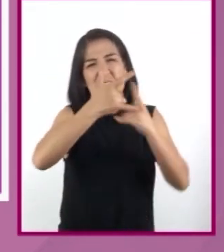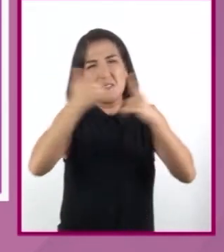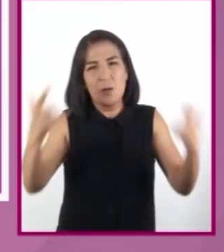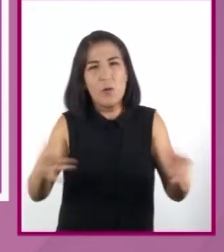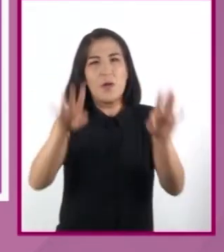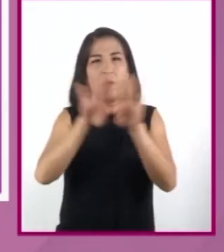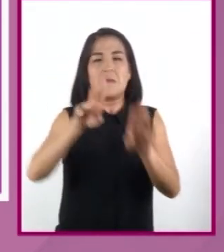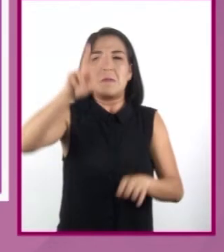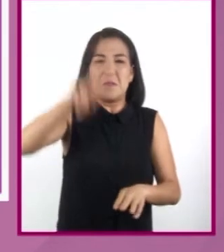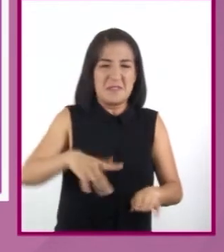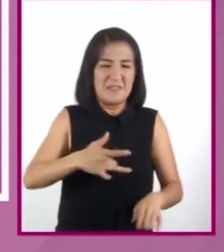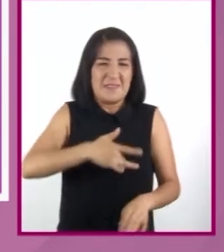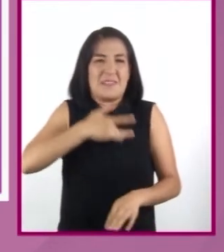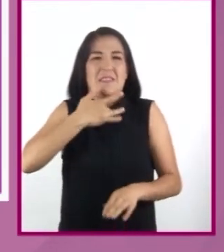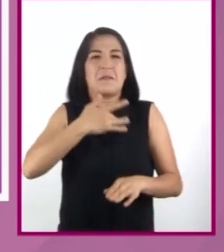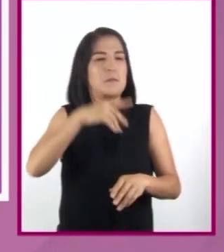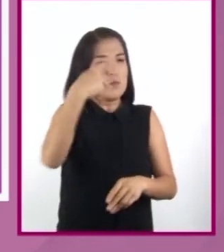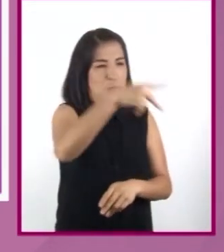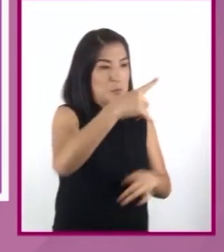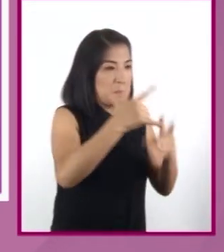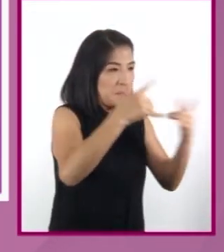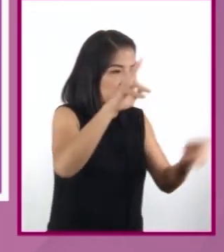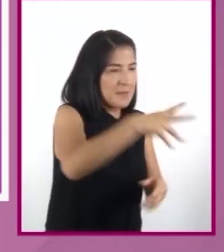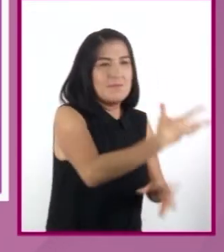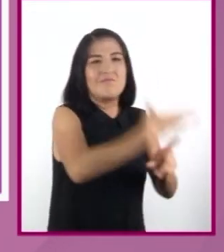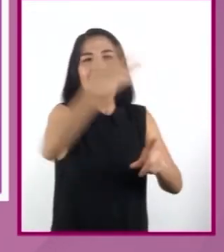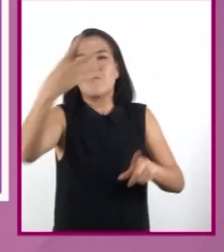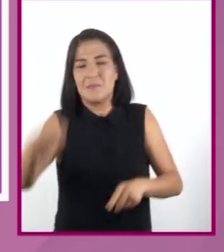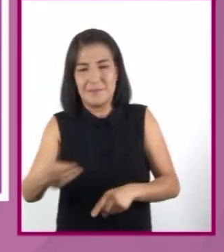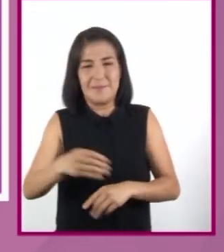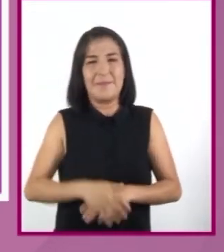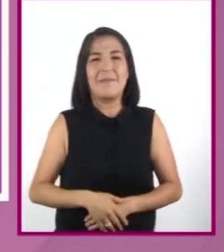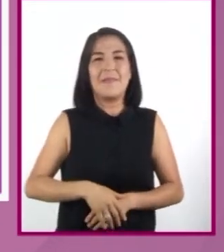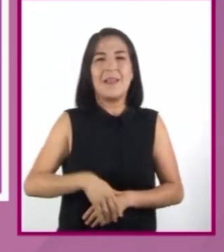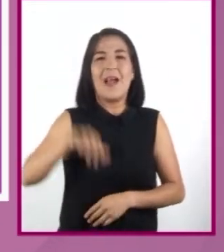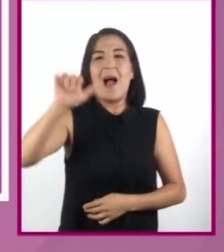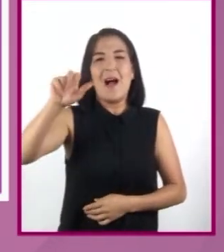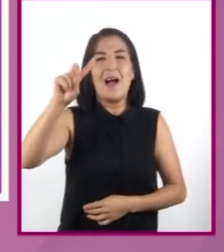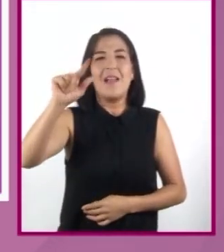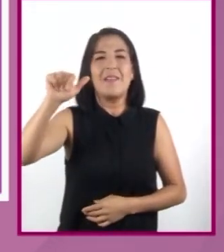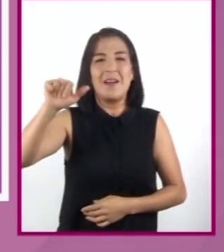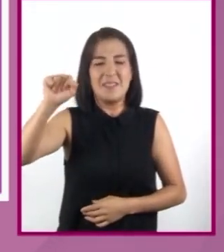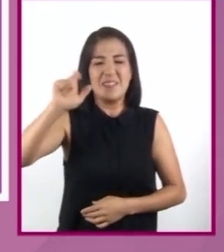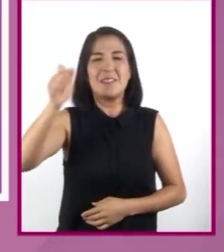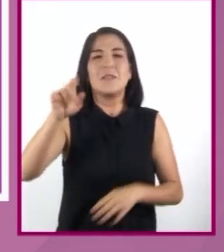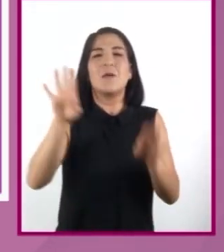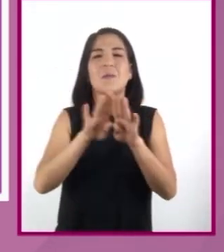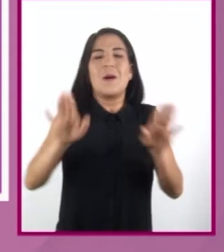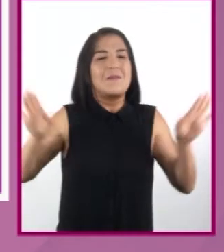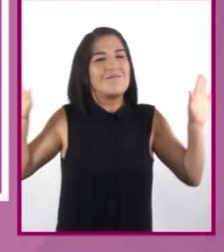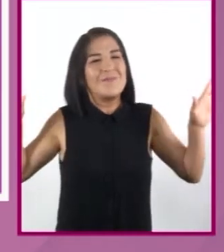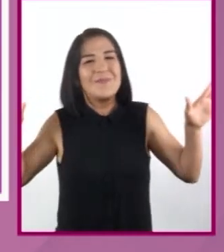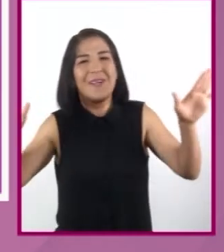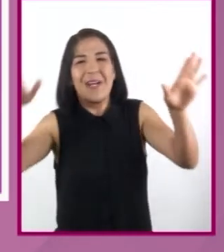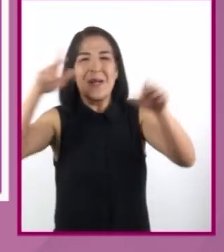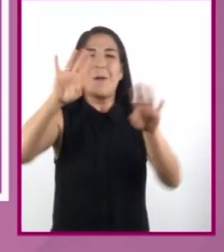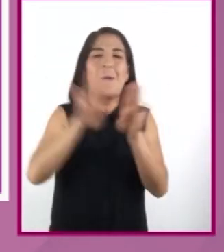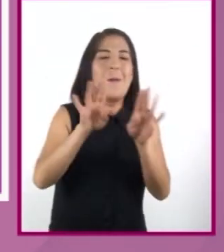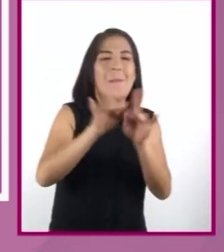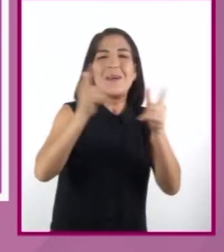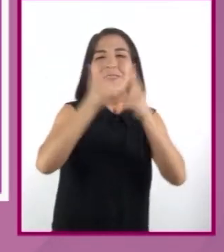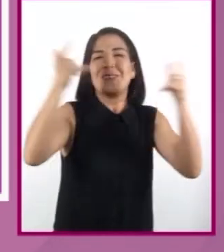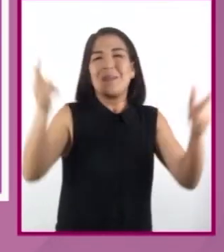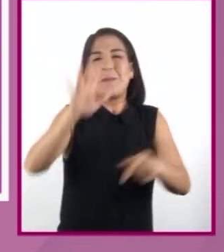sucesos parecen tomados de la vida cotidiana. Hadas Se caracterizan por ser una historia ficticia que puede